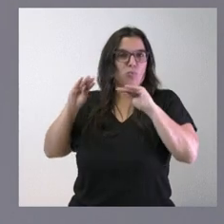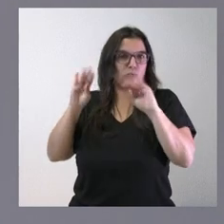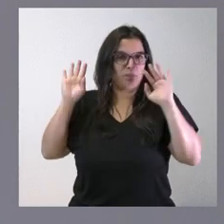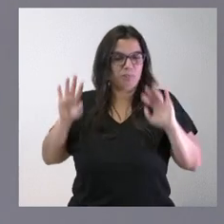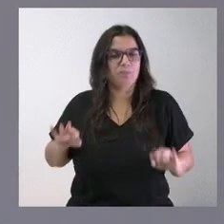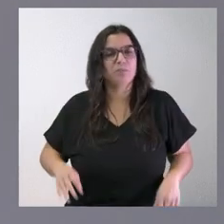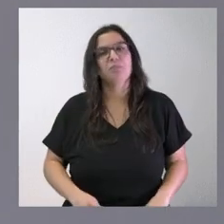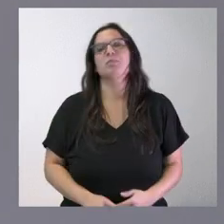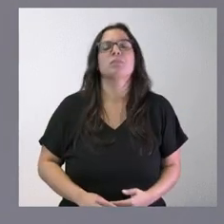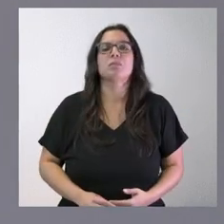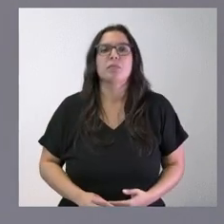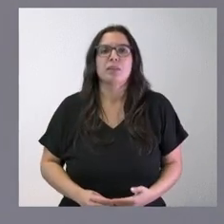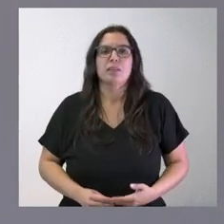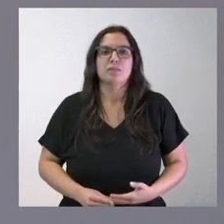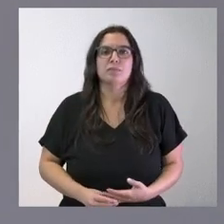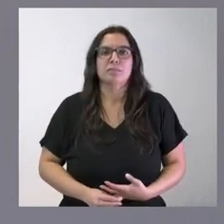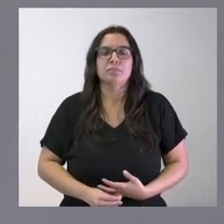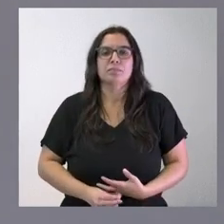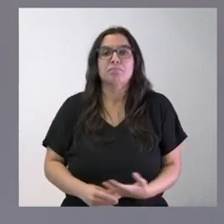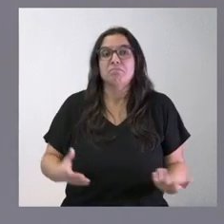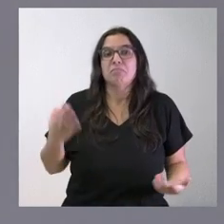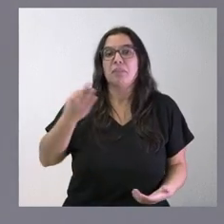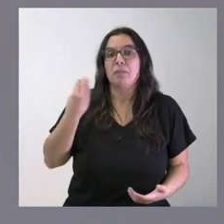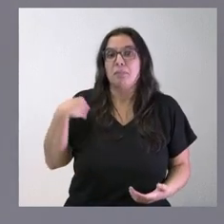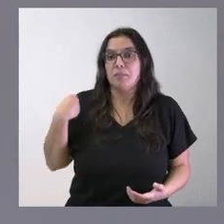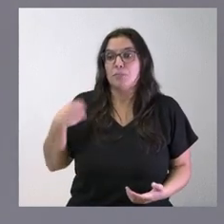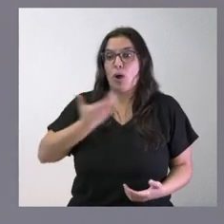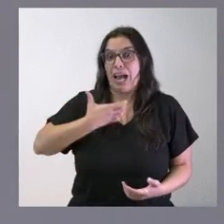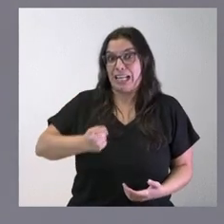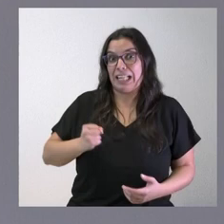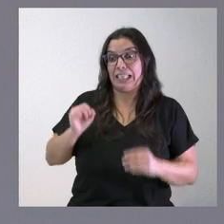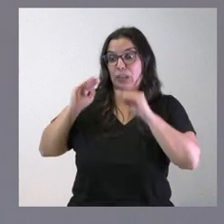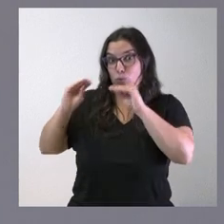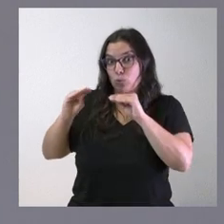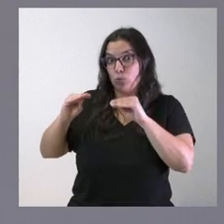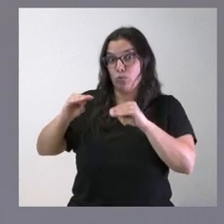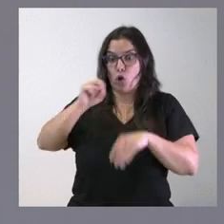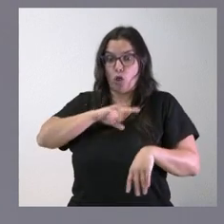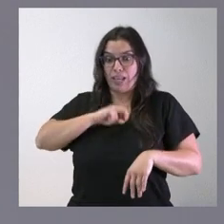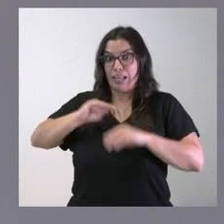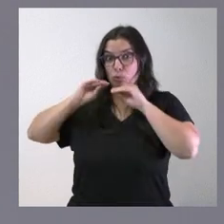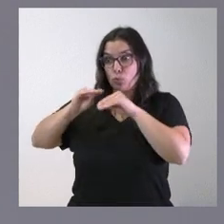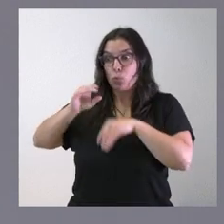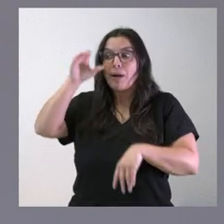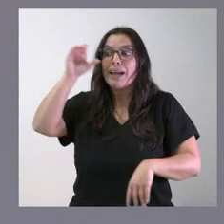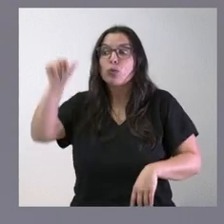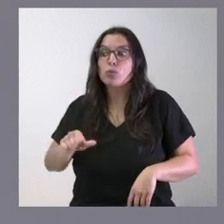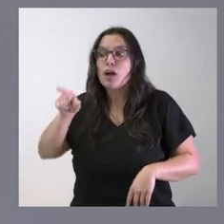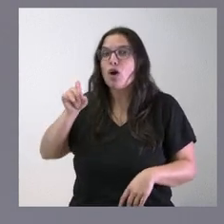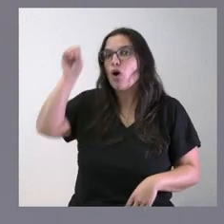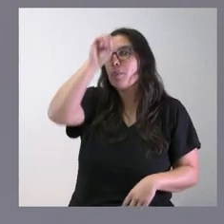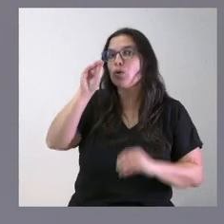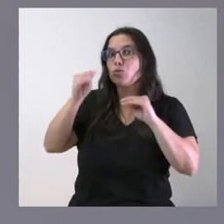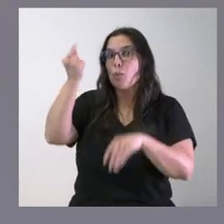moción si debieran escuchar a sus propios alcaldes a sus propios concejales de lo que están pensando sobre el